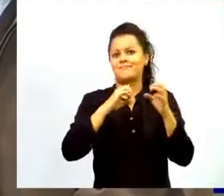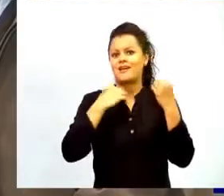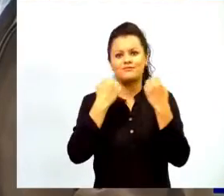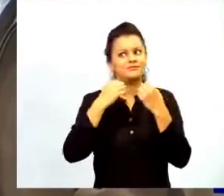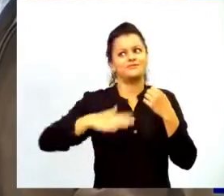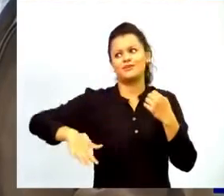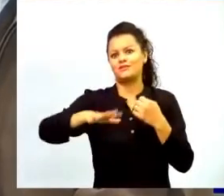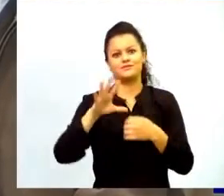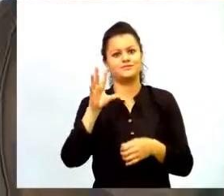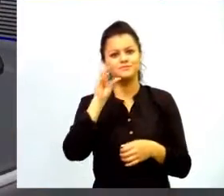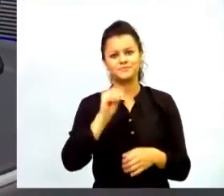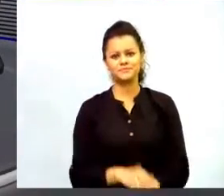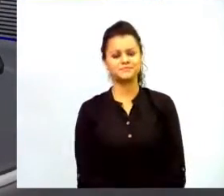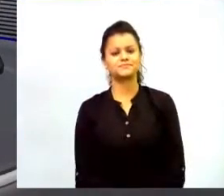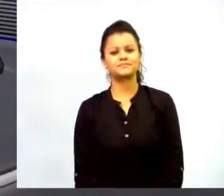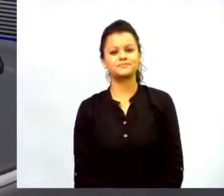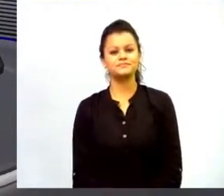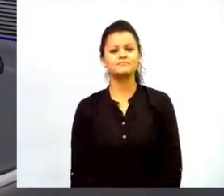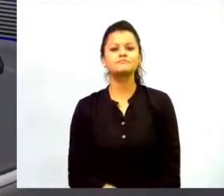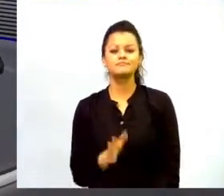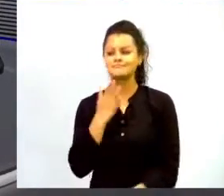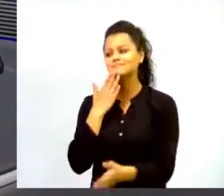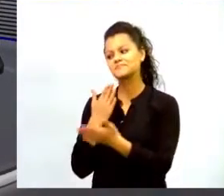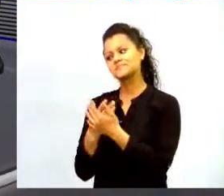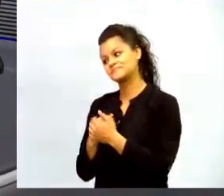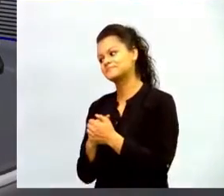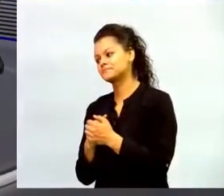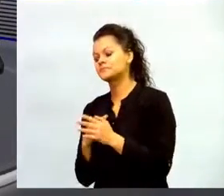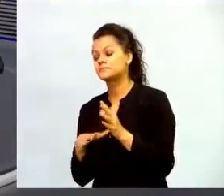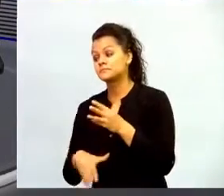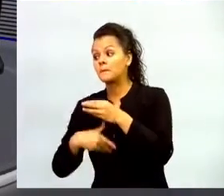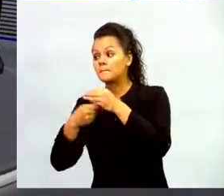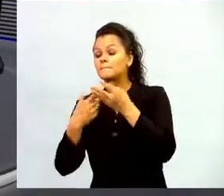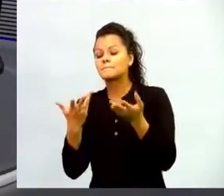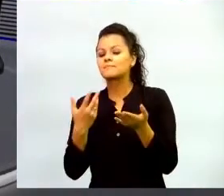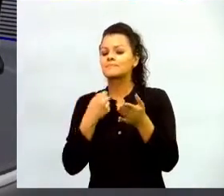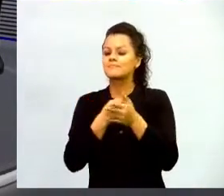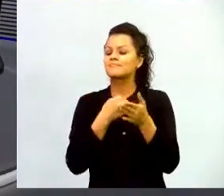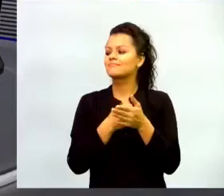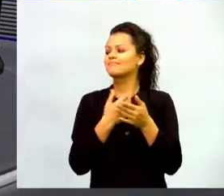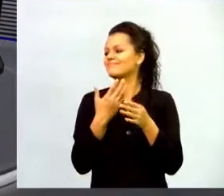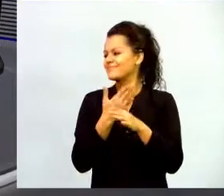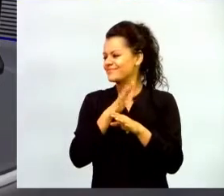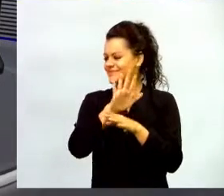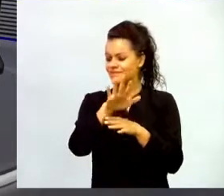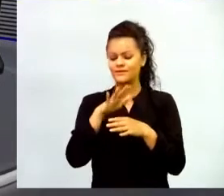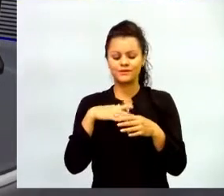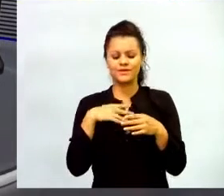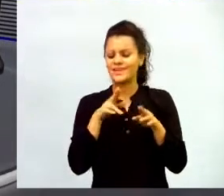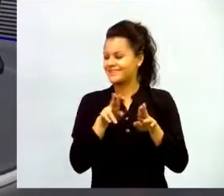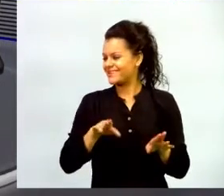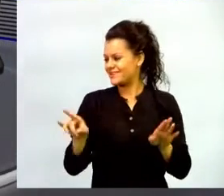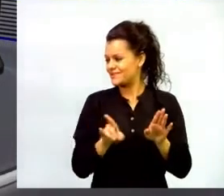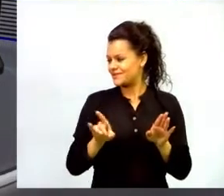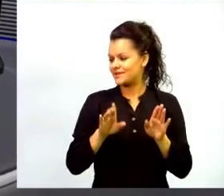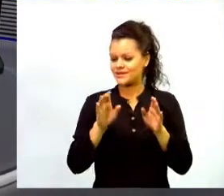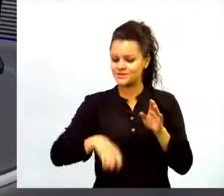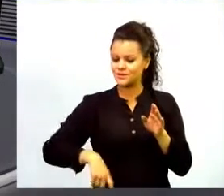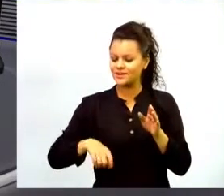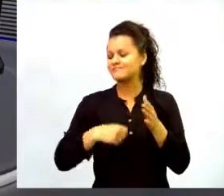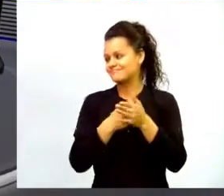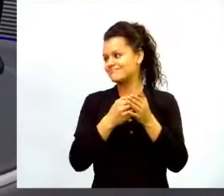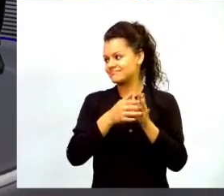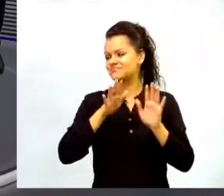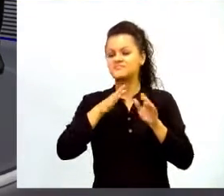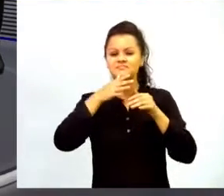gracias Claudio yo le sumaría a eso también poder seguir cerrando la brecha de conectividad escolar sobre todo en las zonas rurales para poder implementar todas las